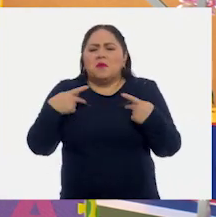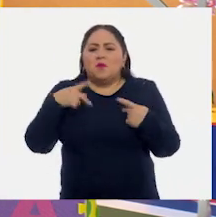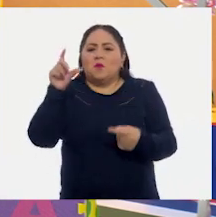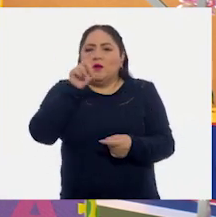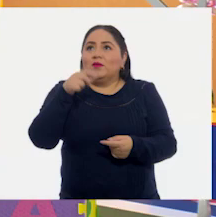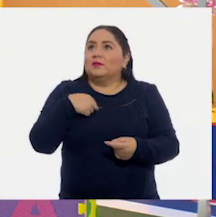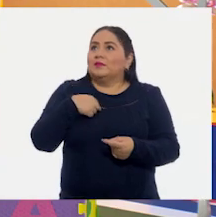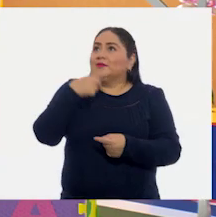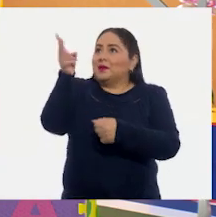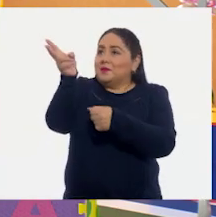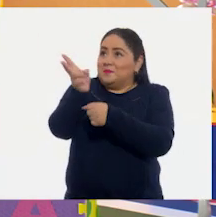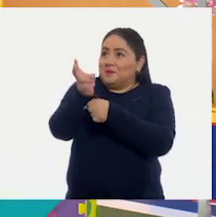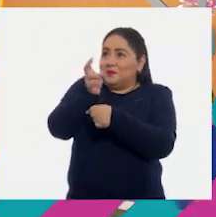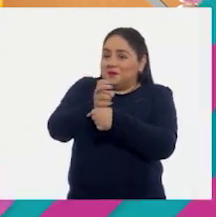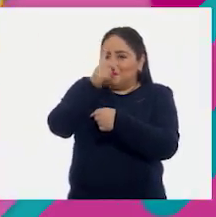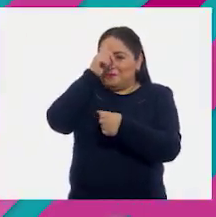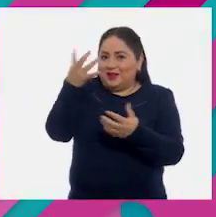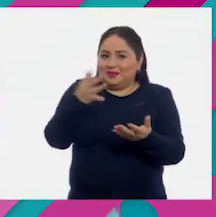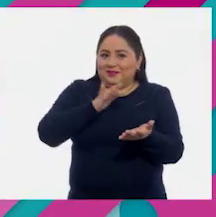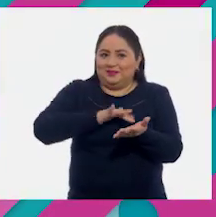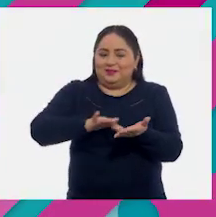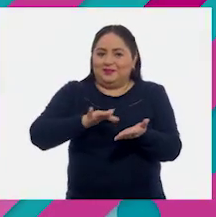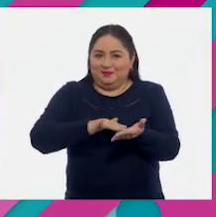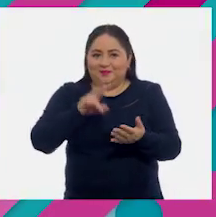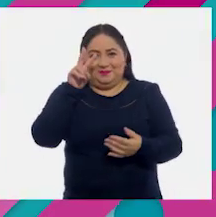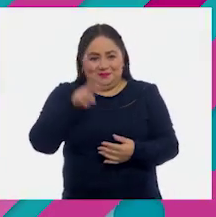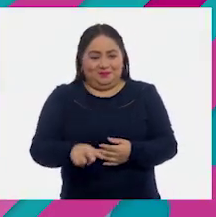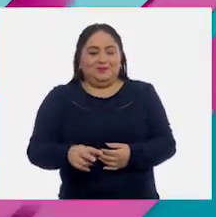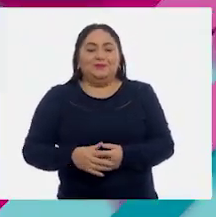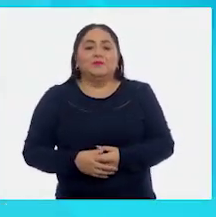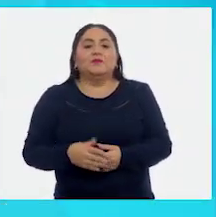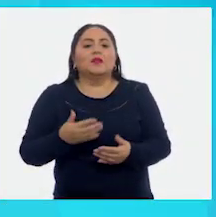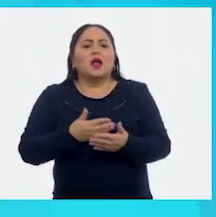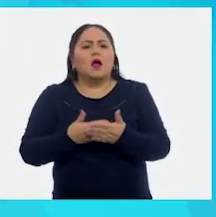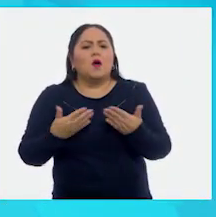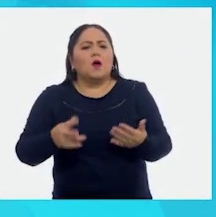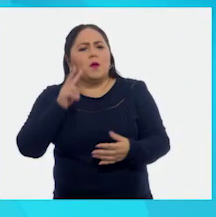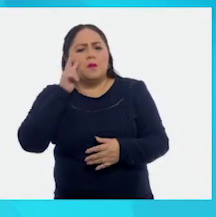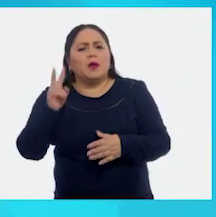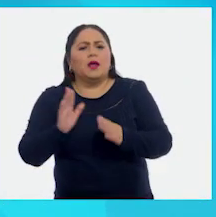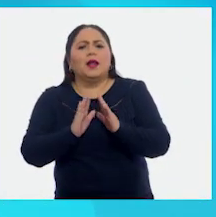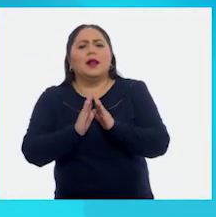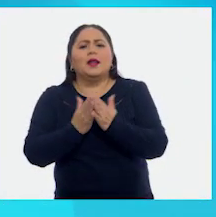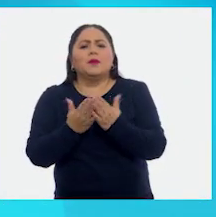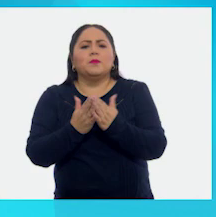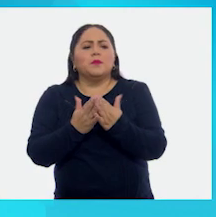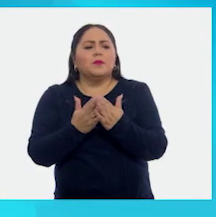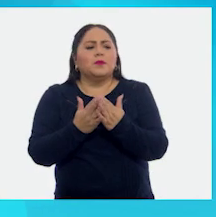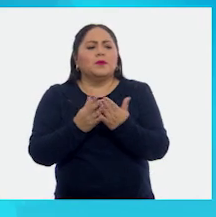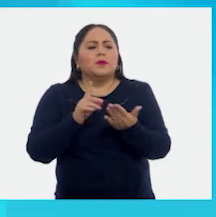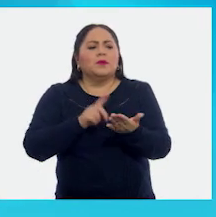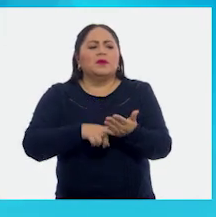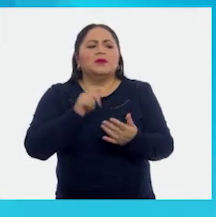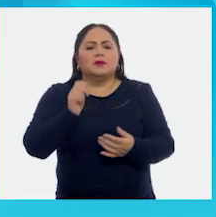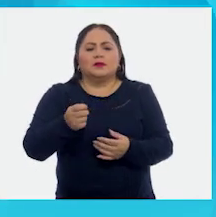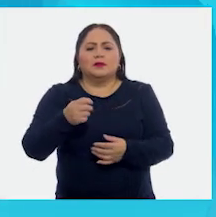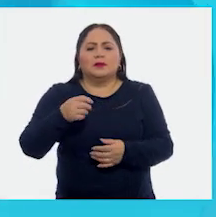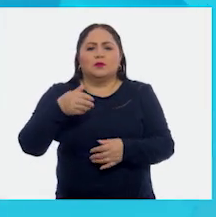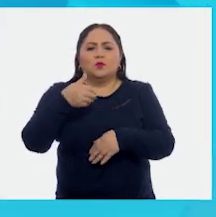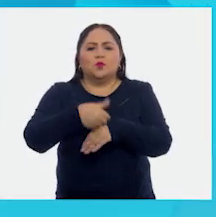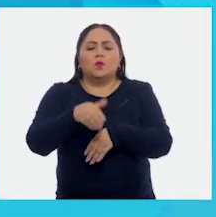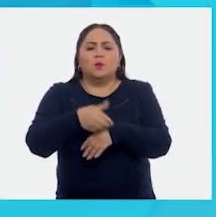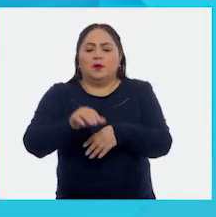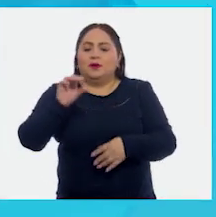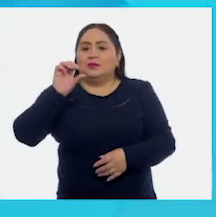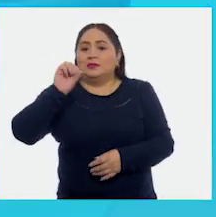nosotros le estamos invitando a hacer esa lectura. ¿Verdad? Vamos a ver nuestro libro de texto en la página